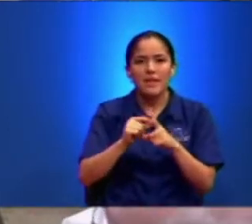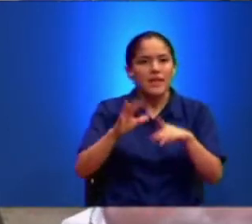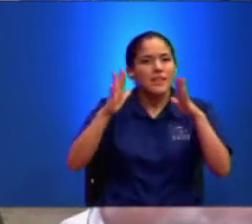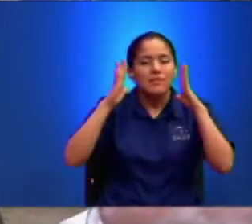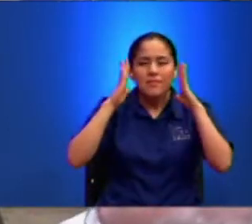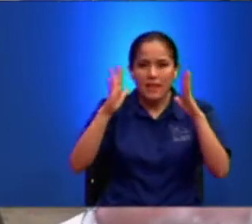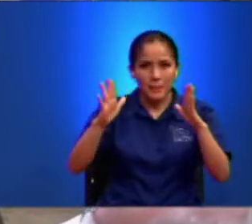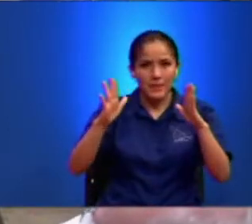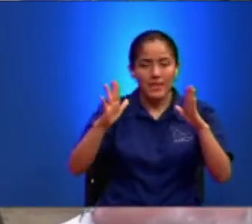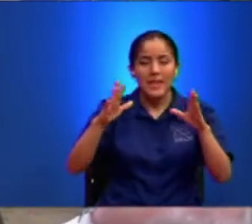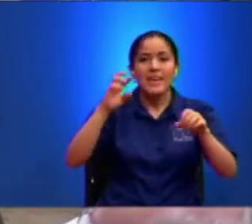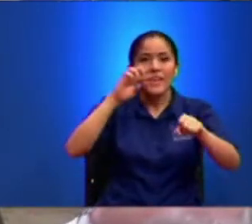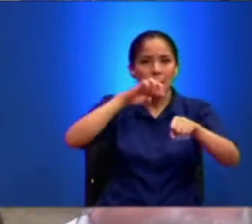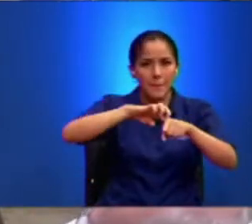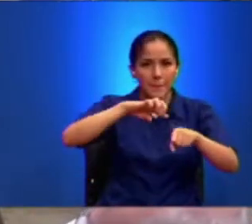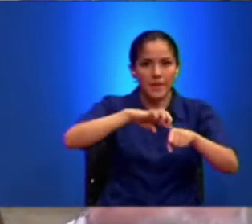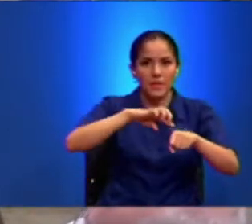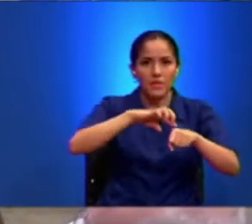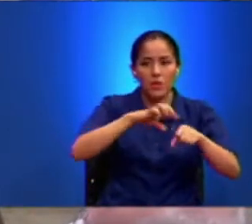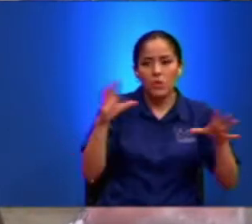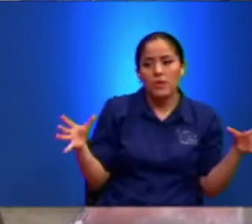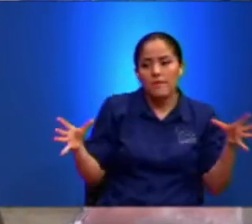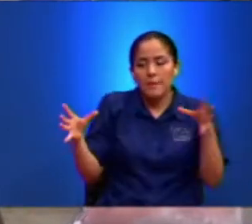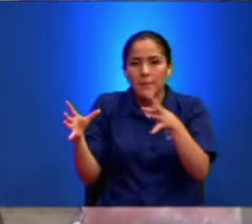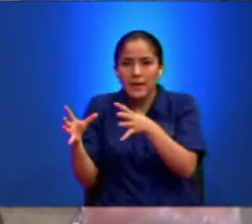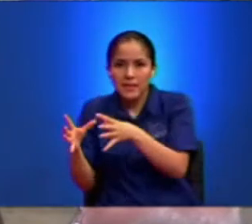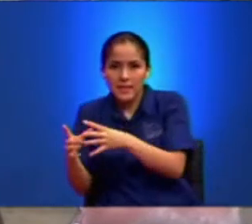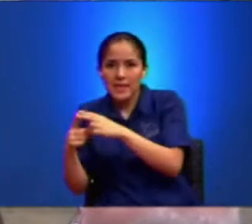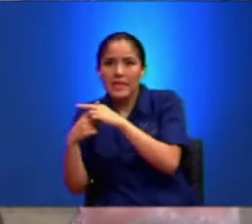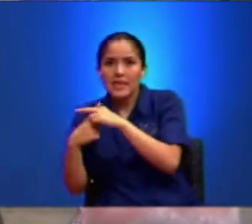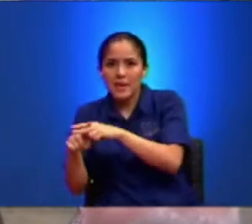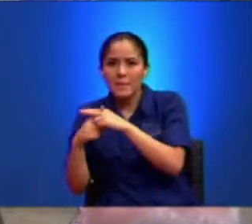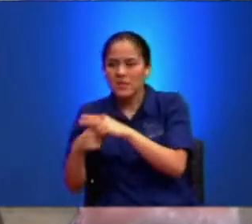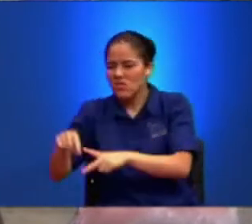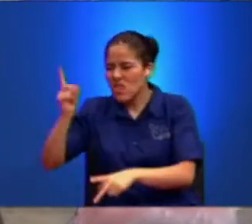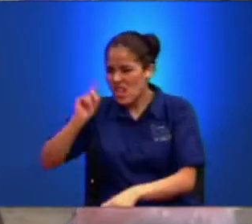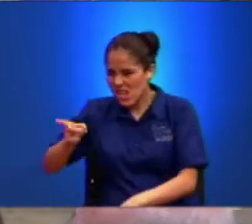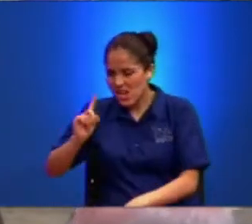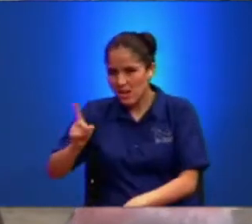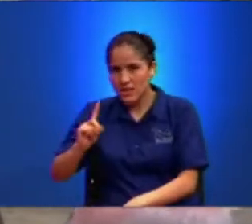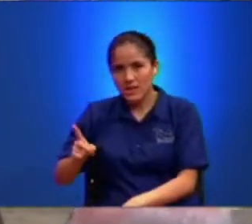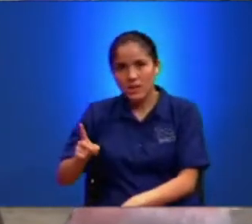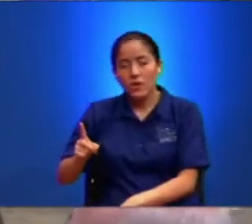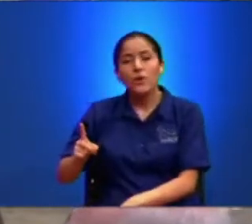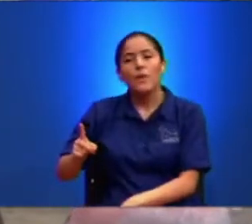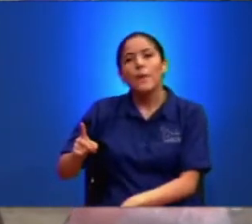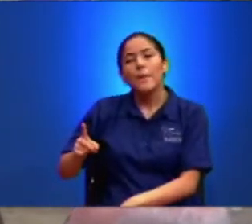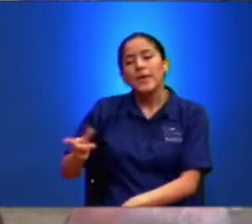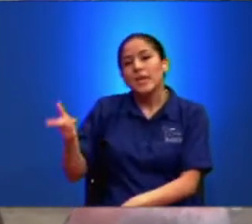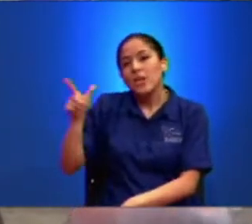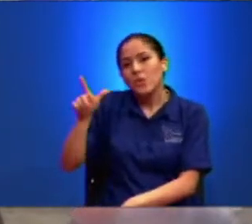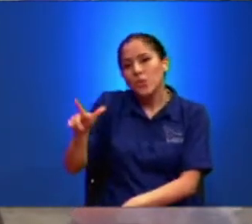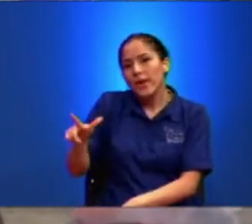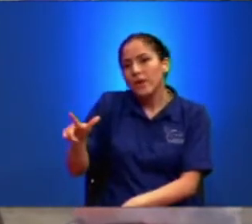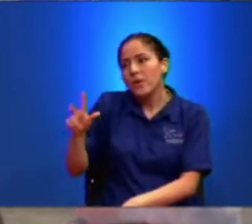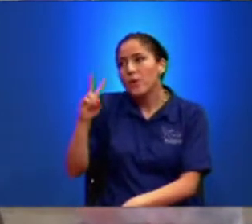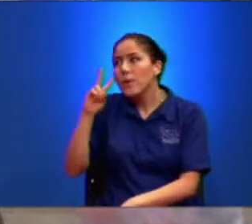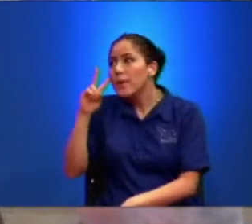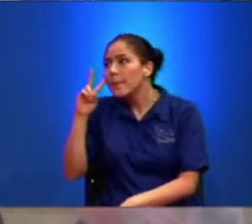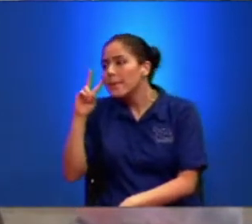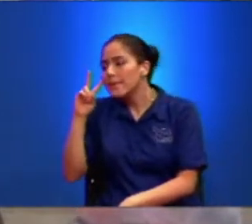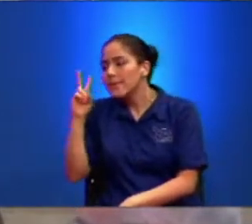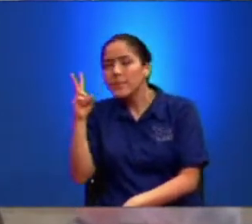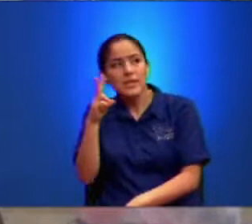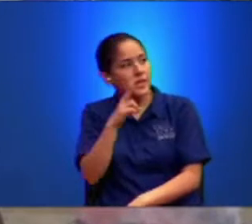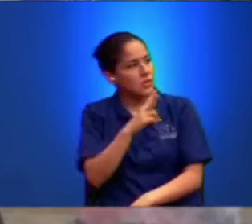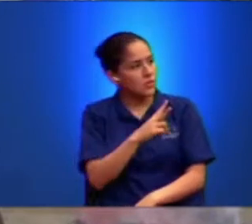Y Pedro Le llevó a parte Y comenzó A reprenderle Mas él Volviéndose Y mirando A sus discípulos